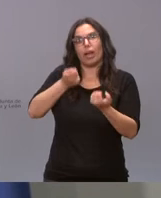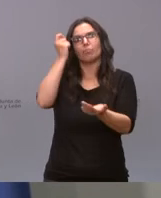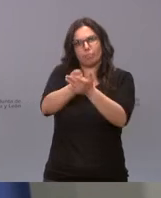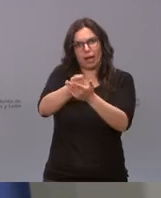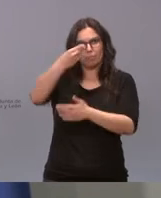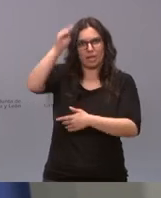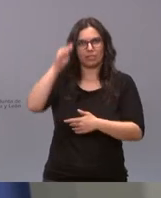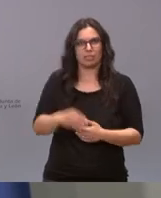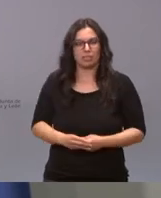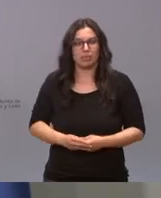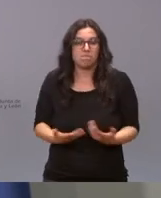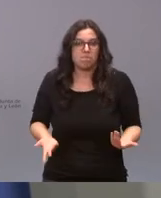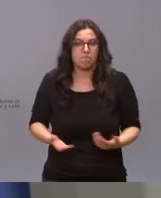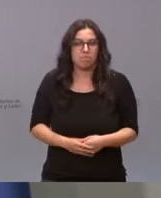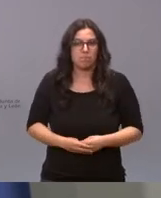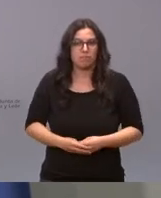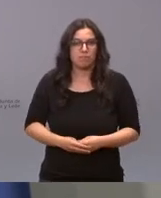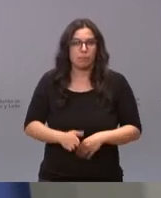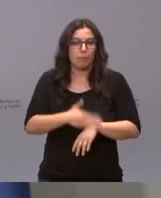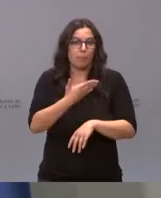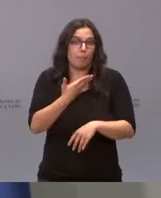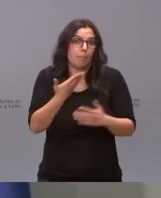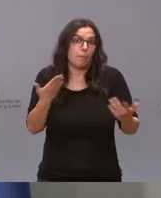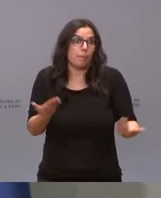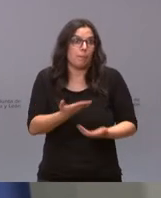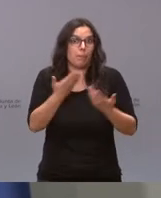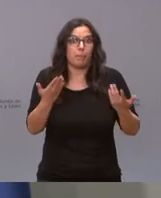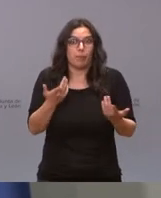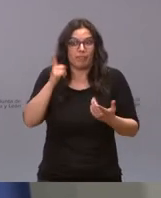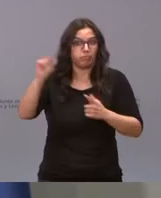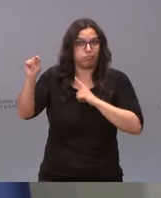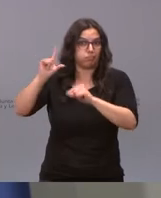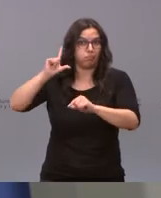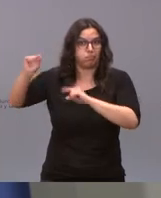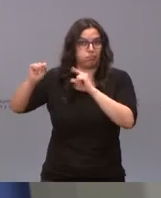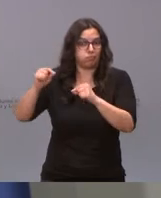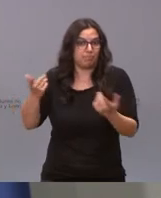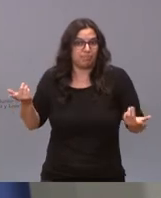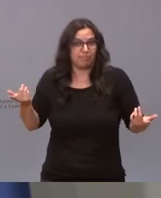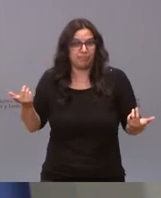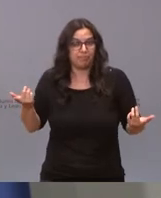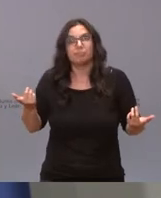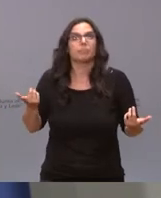200 euros para que para que esto siga repoblandos la comunidad con más kilómetros de